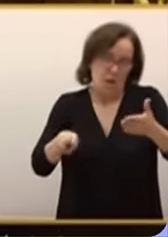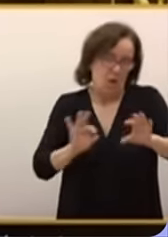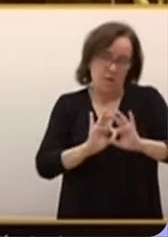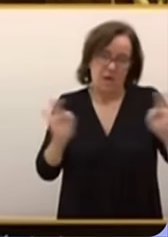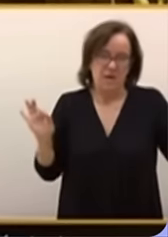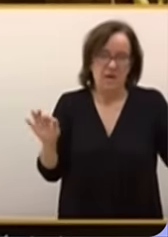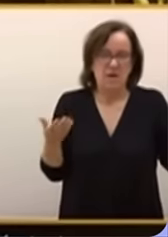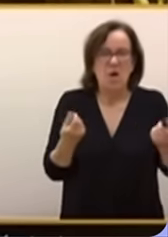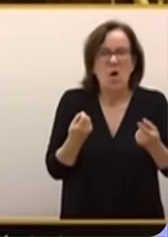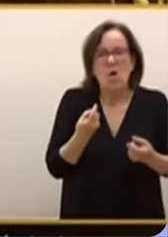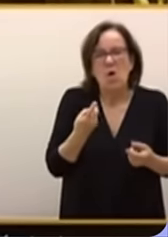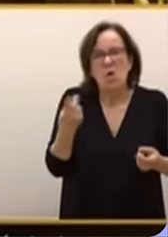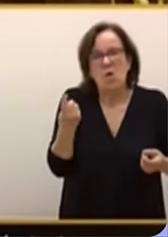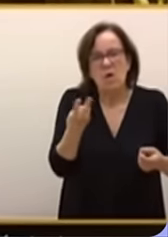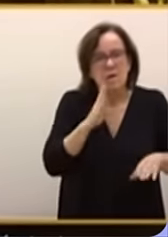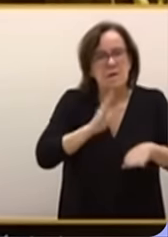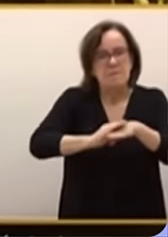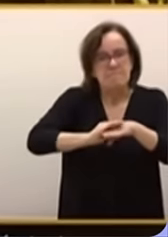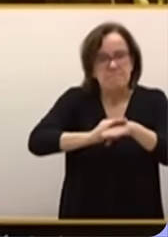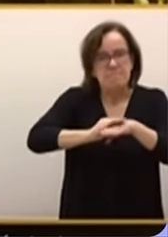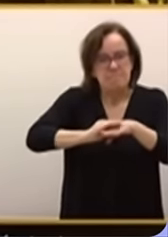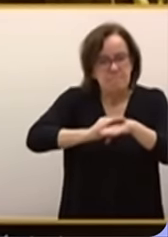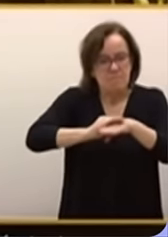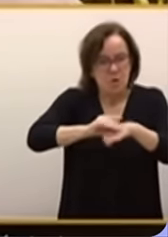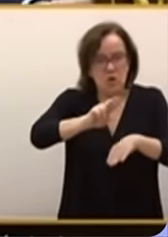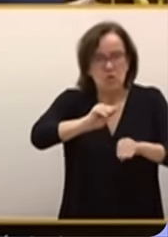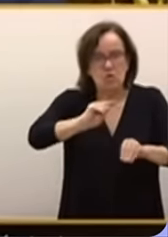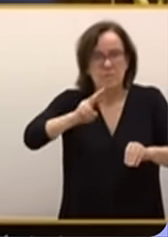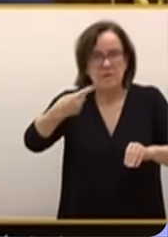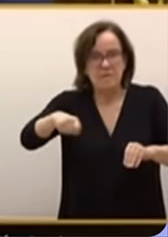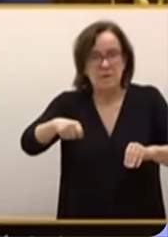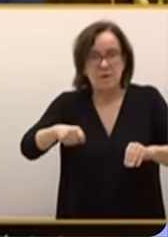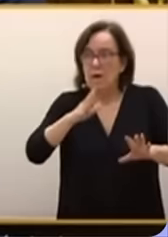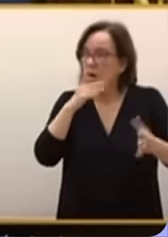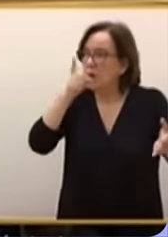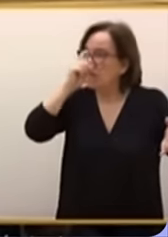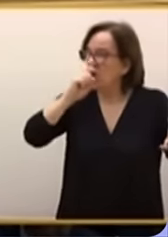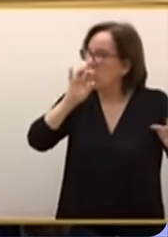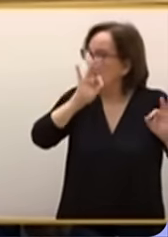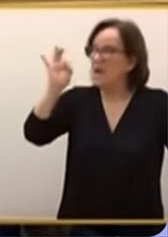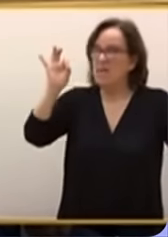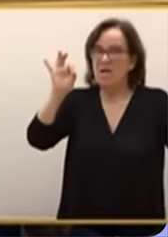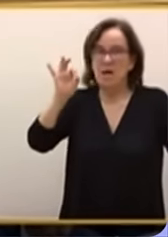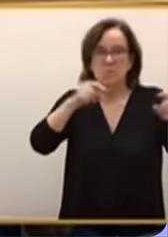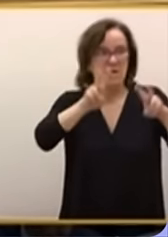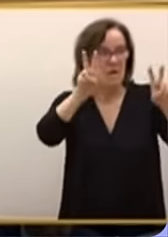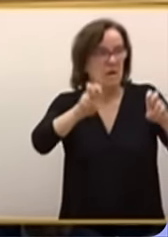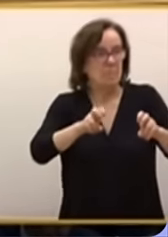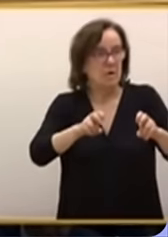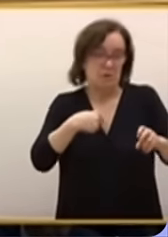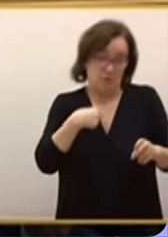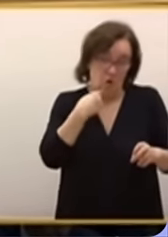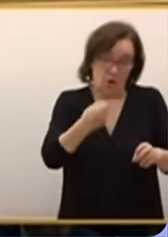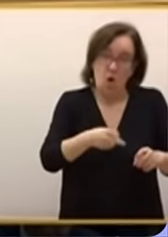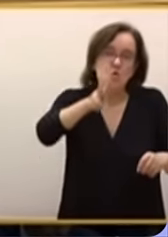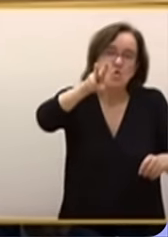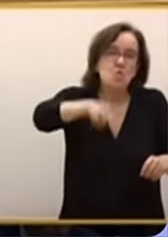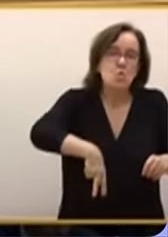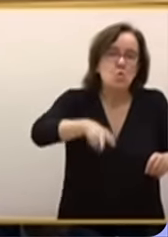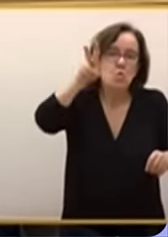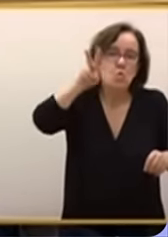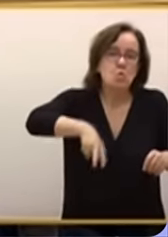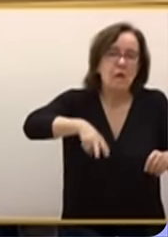Pero dígame, ¿cuántas veces se ha disculpado usted o su vicepresidenta que ahora resulta que no recuerda en nada por esto? Le diré yo, nunca.